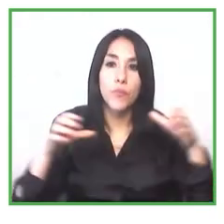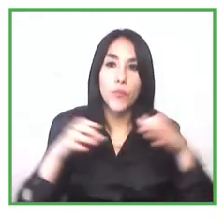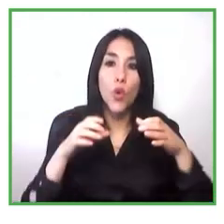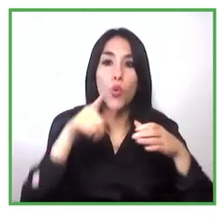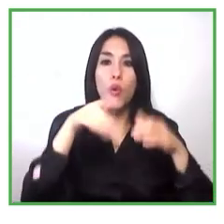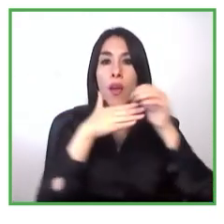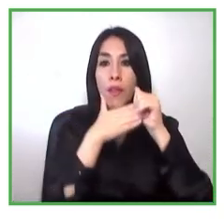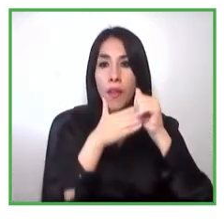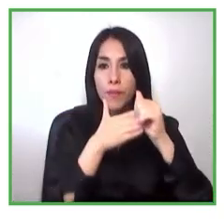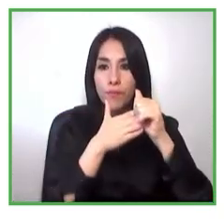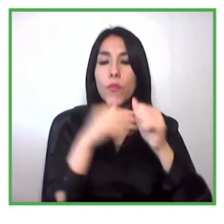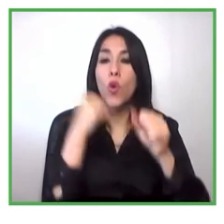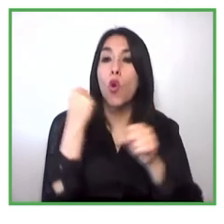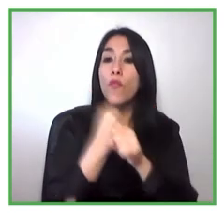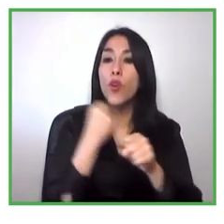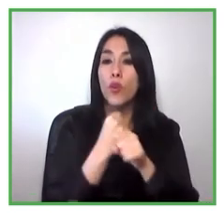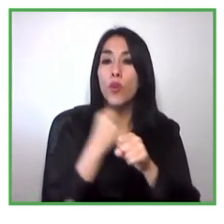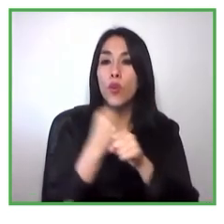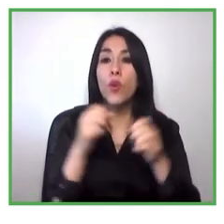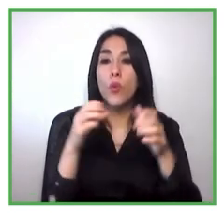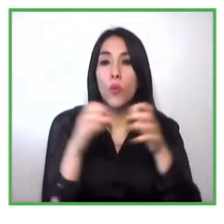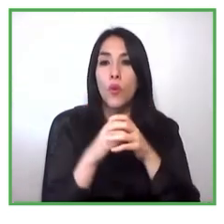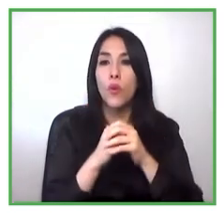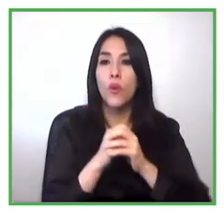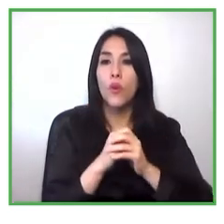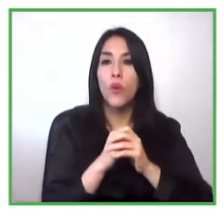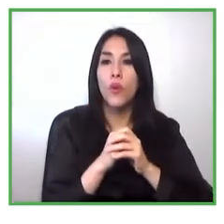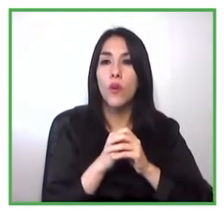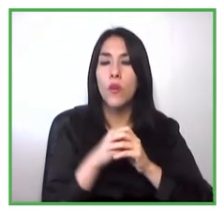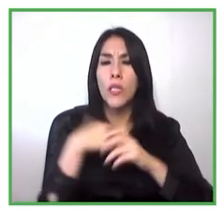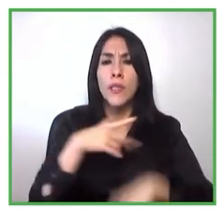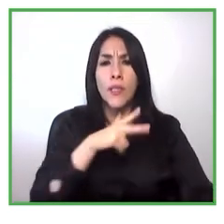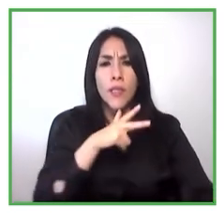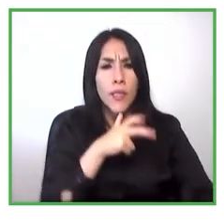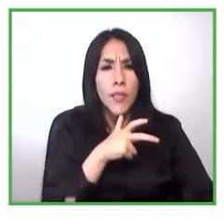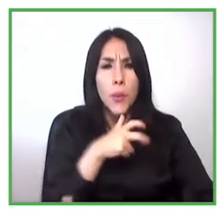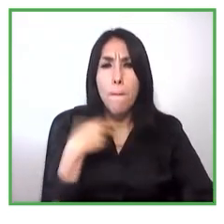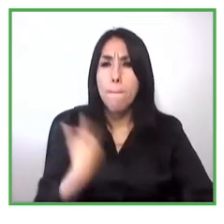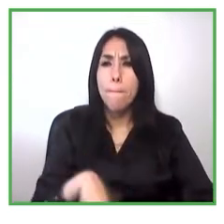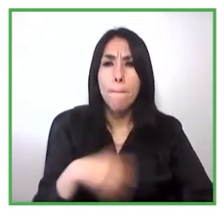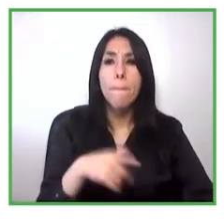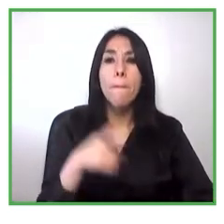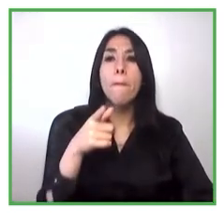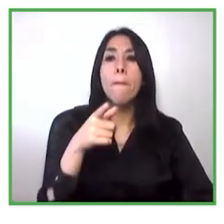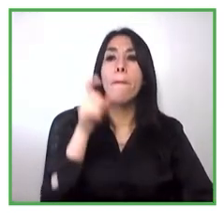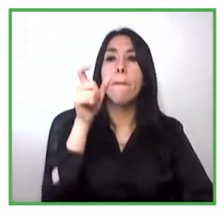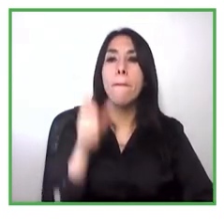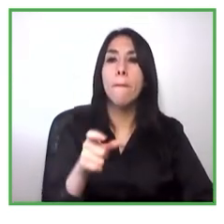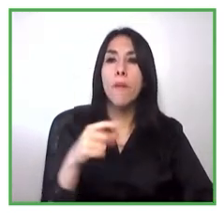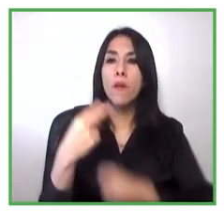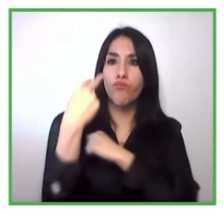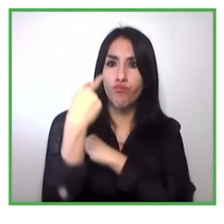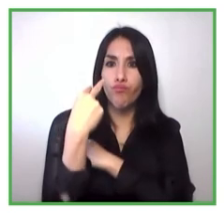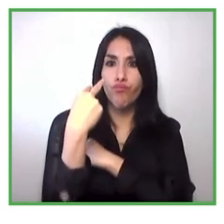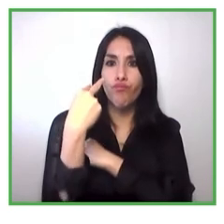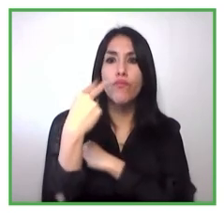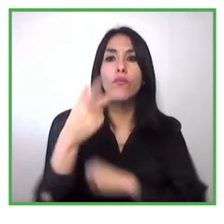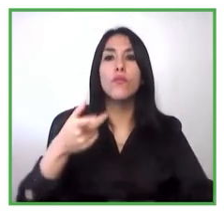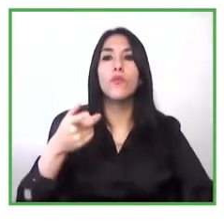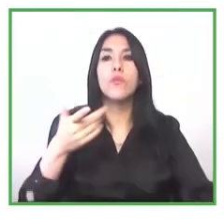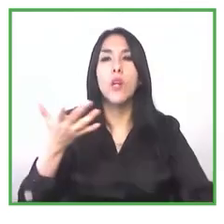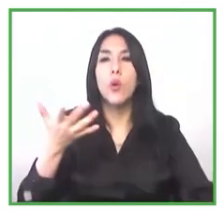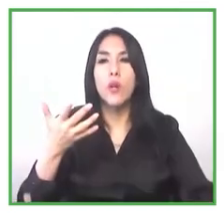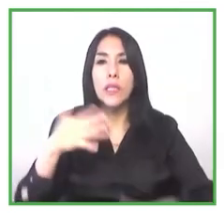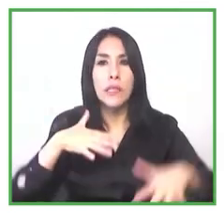tema tan importante en el emprendimiento como la autogestión todo este tipo de habilidades tratamos de formarlas de